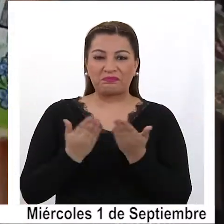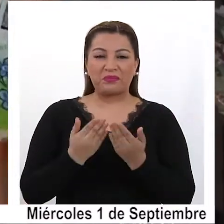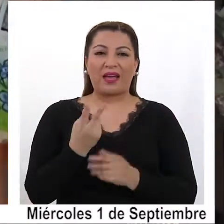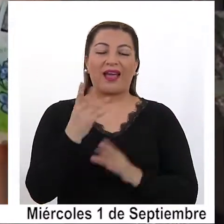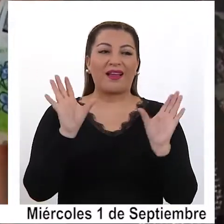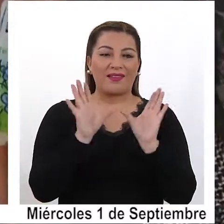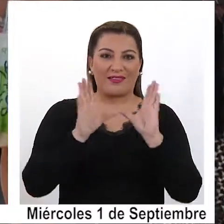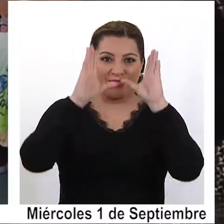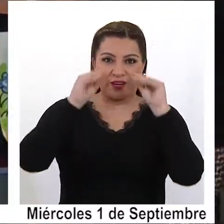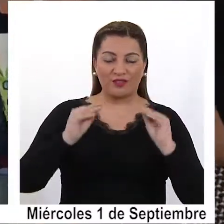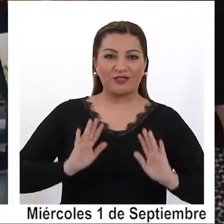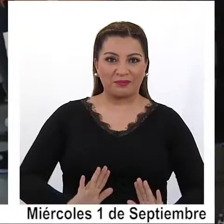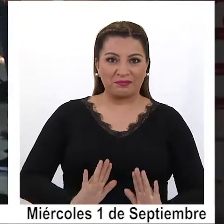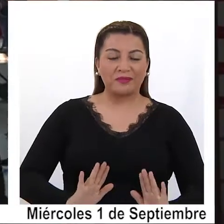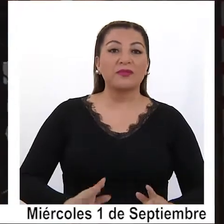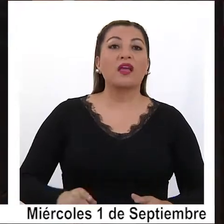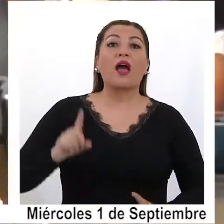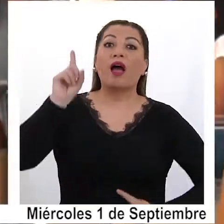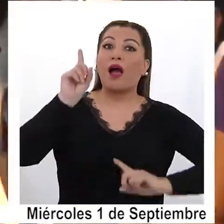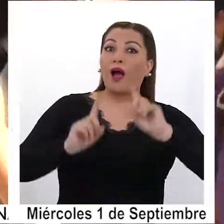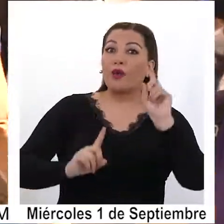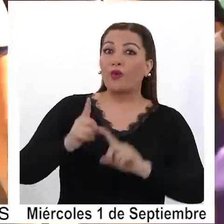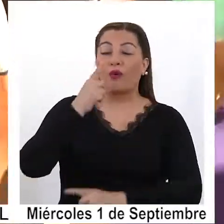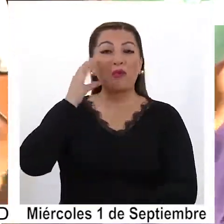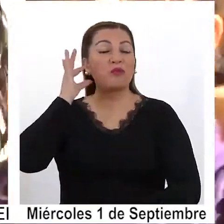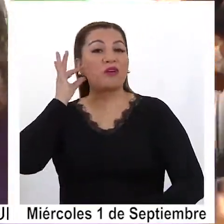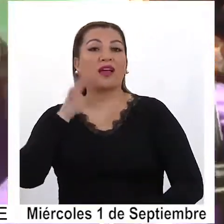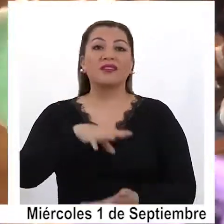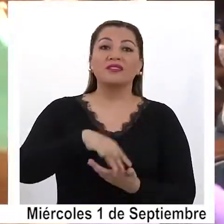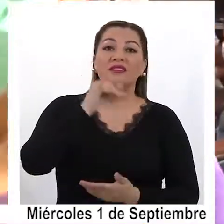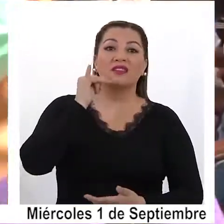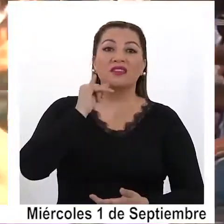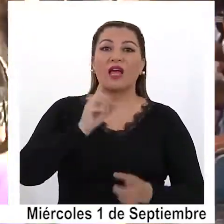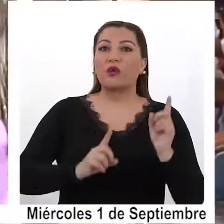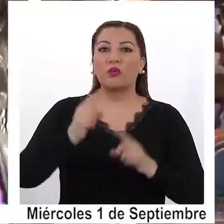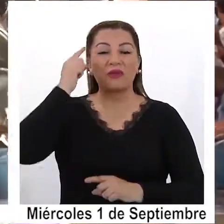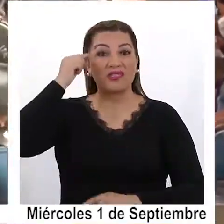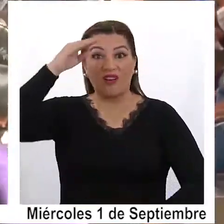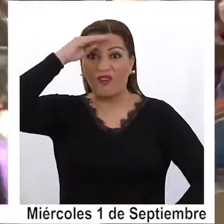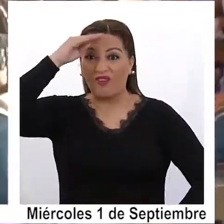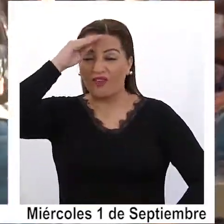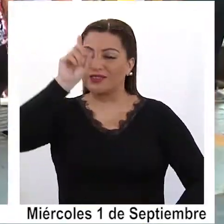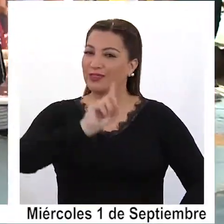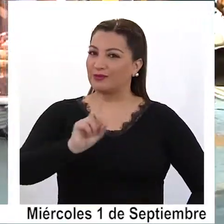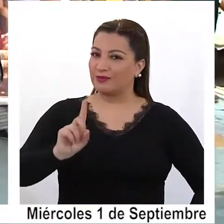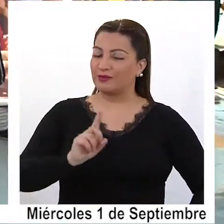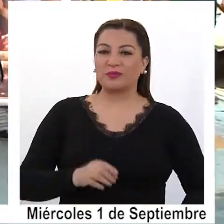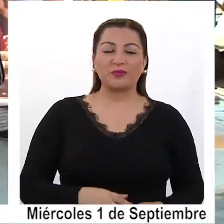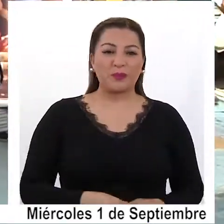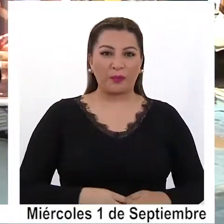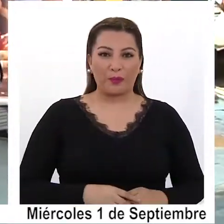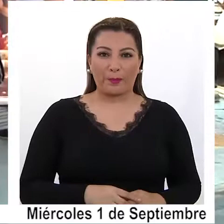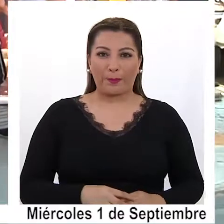22 horas. No obstante, para muchos Iquiqueños no hay que confiarse con estas medidas.